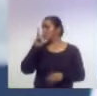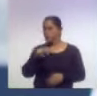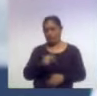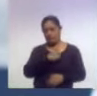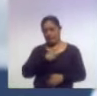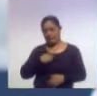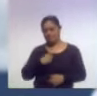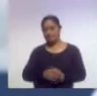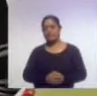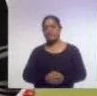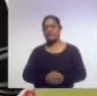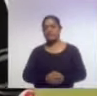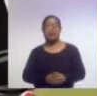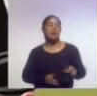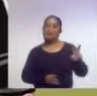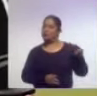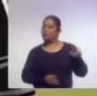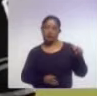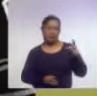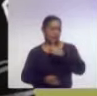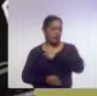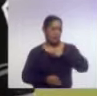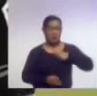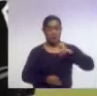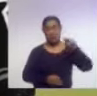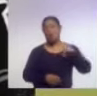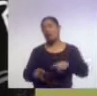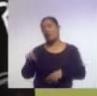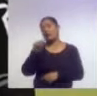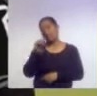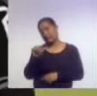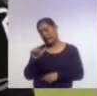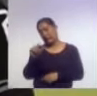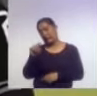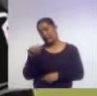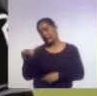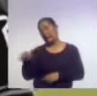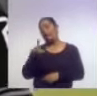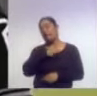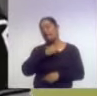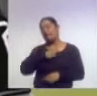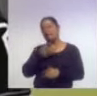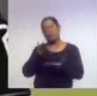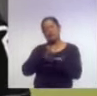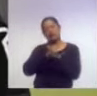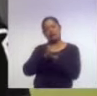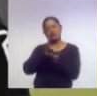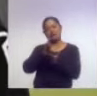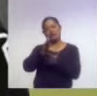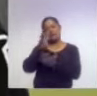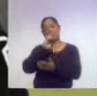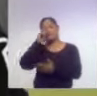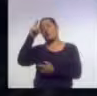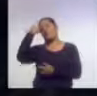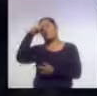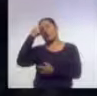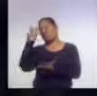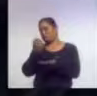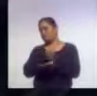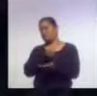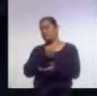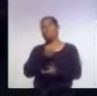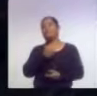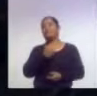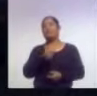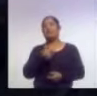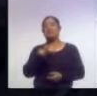no deben confiarse. Y además, pues el Tata tiene que alinear a lo mejor para poder sacar la casta y no hacer